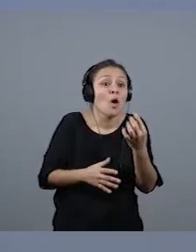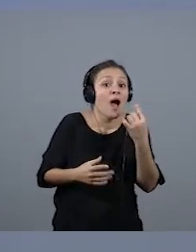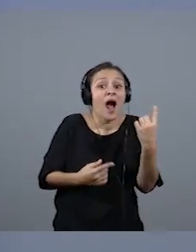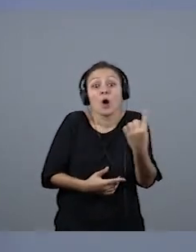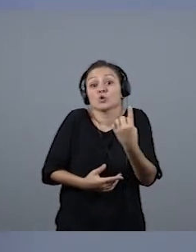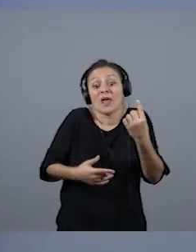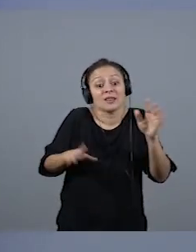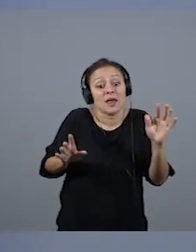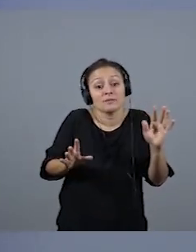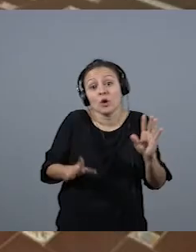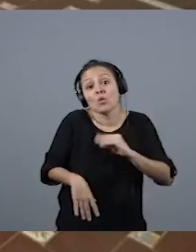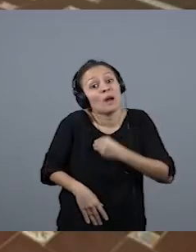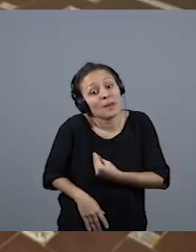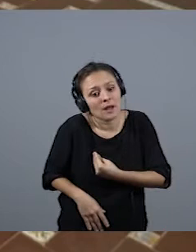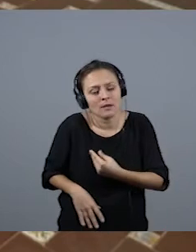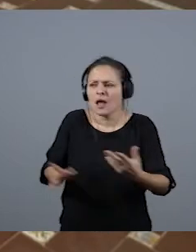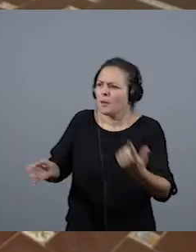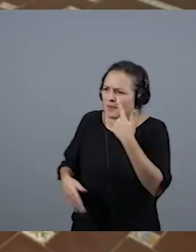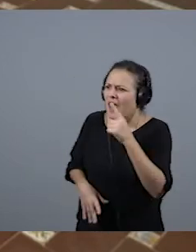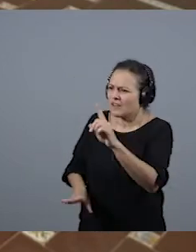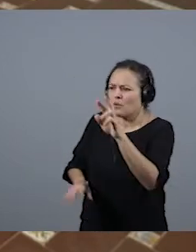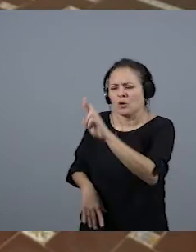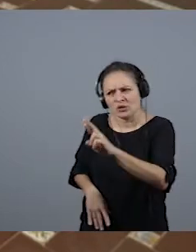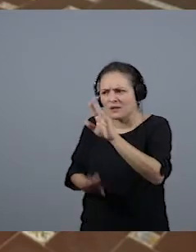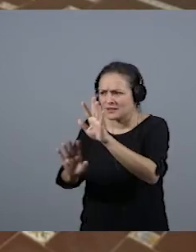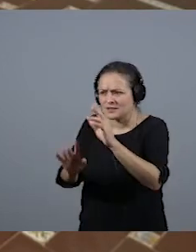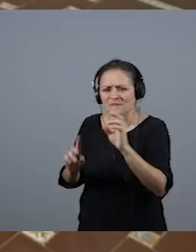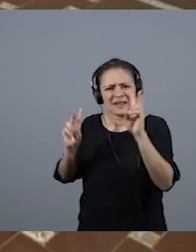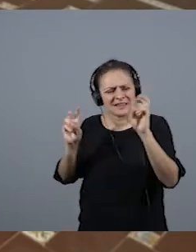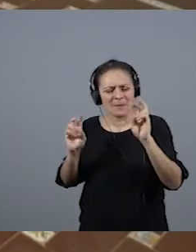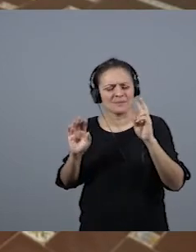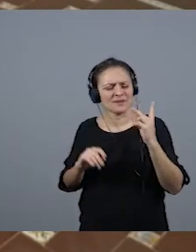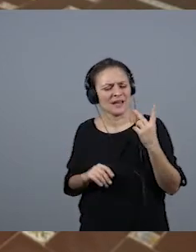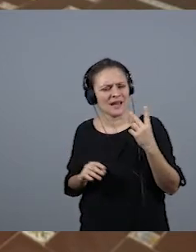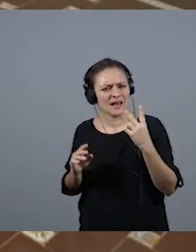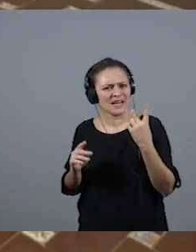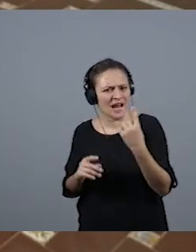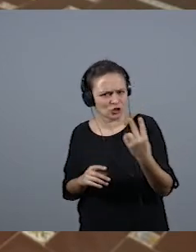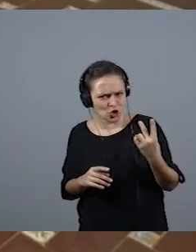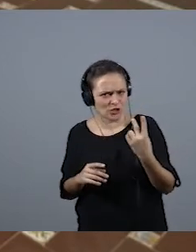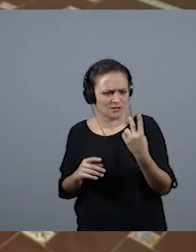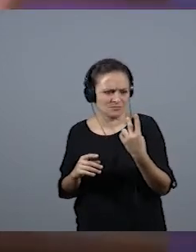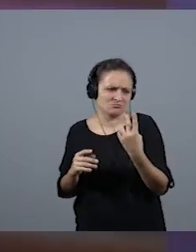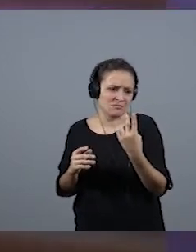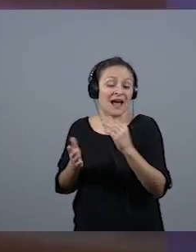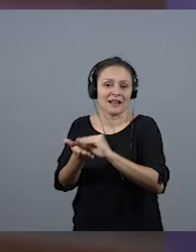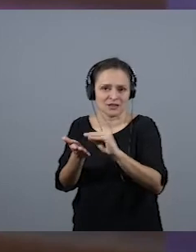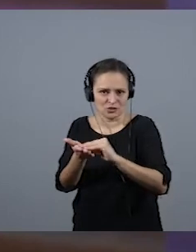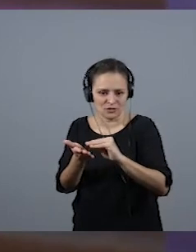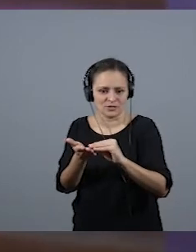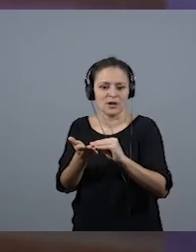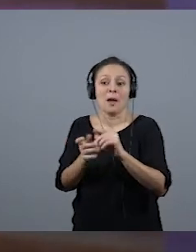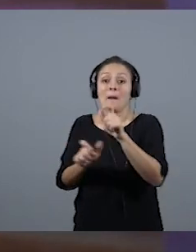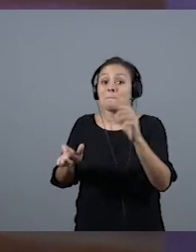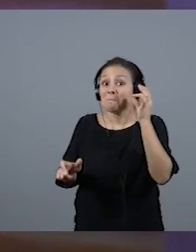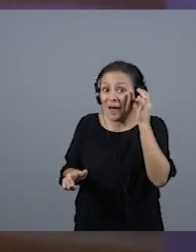ausente, desgraciadamente. Pero este volvemos a lo mismo. Mira, en las redacciones ahora mismo, ¿cuántas mujeres, madres, tienen que pedir reducciones de